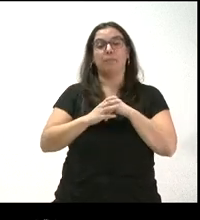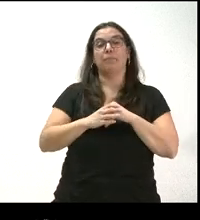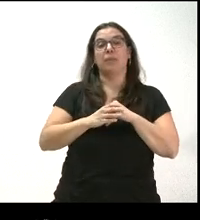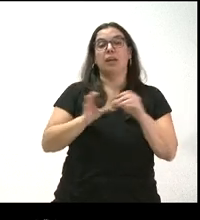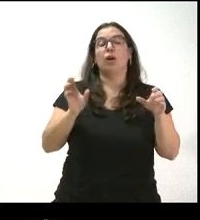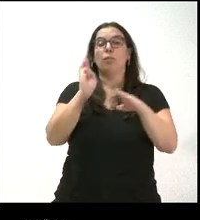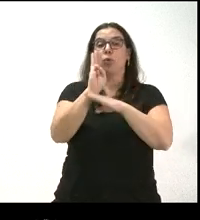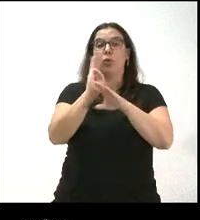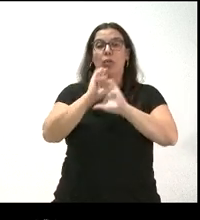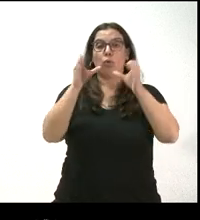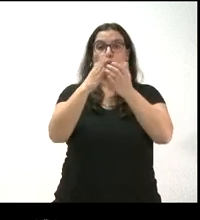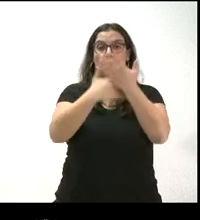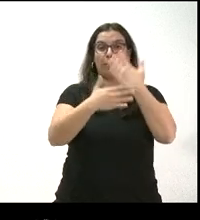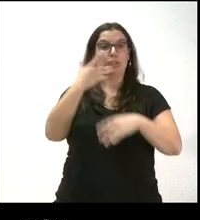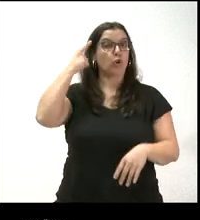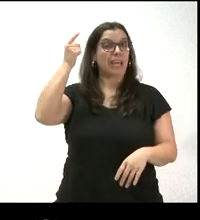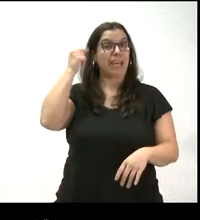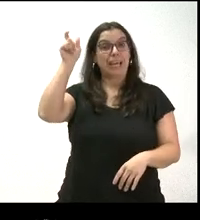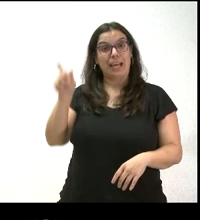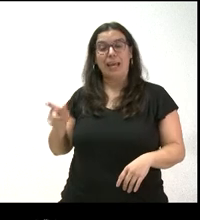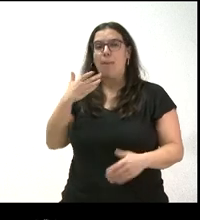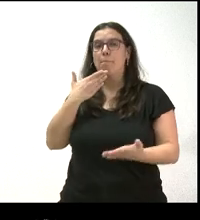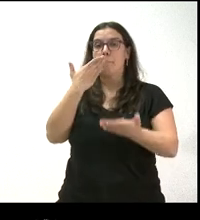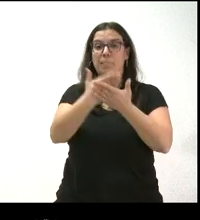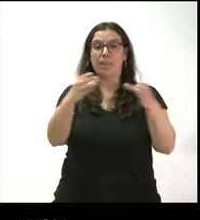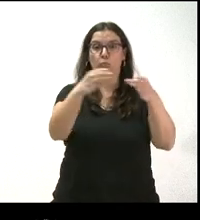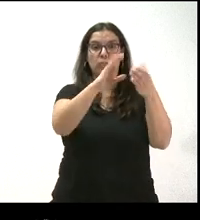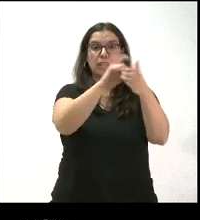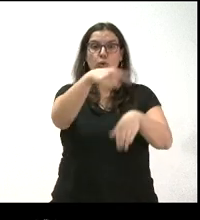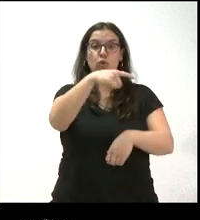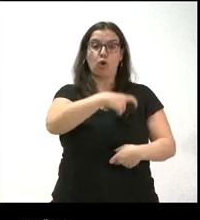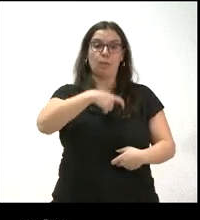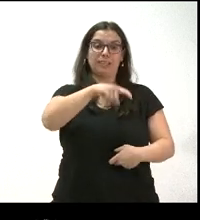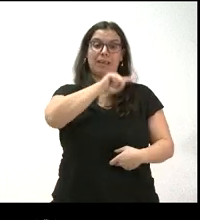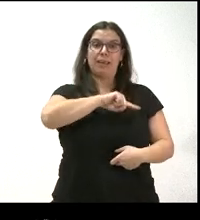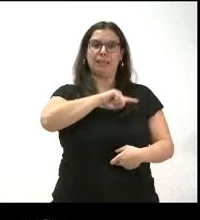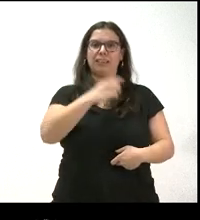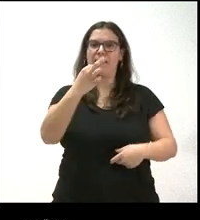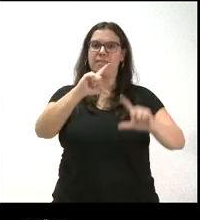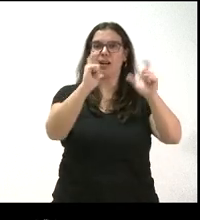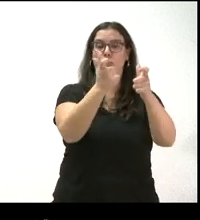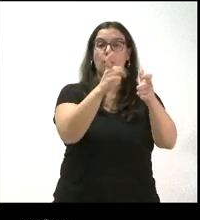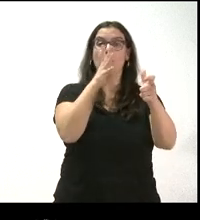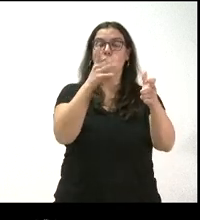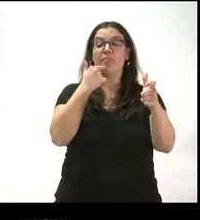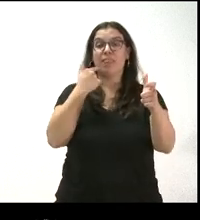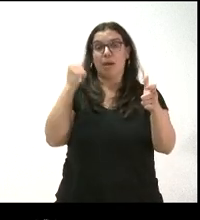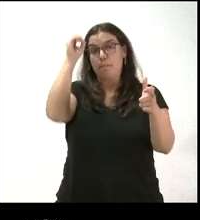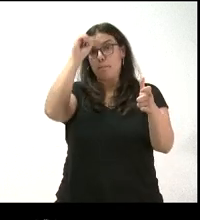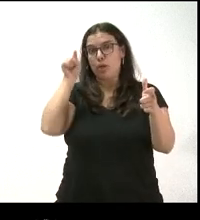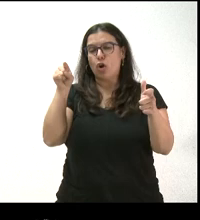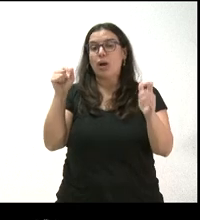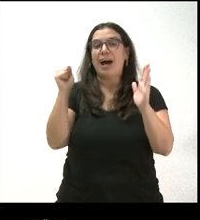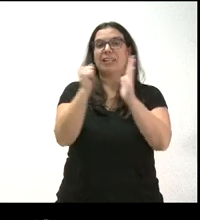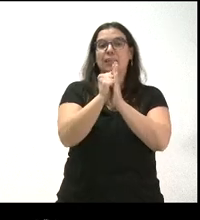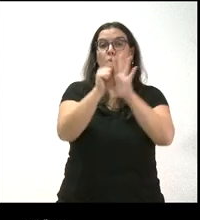Mixto, que se reúna el Comité de Ética de la Junta, porque señala que, según él, se incumple el artículo